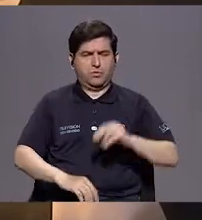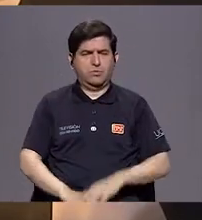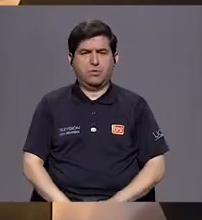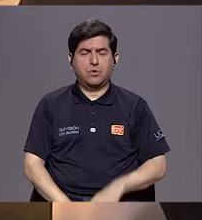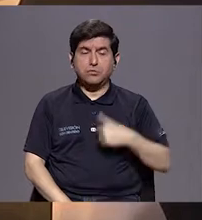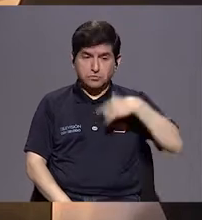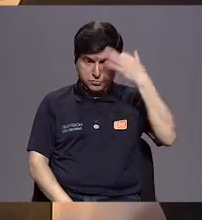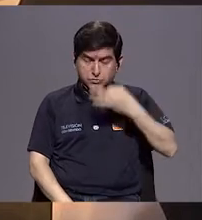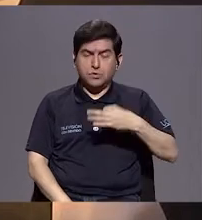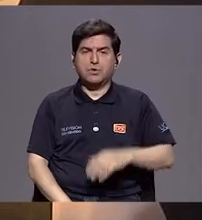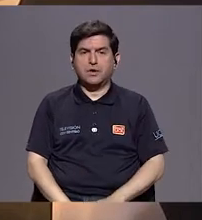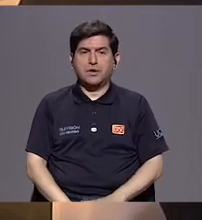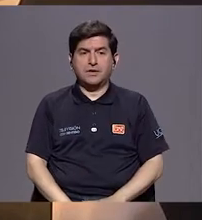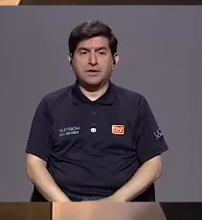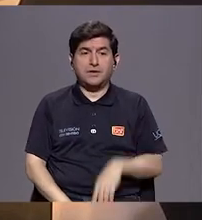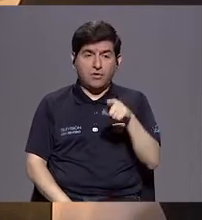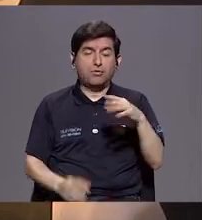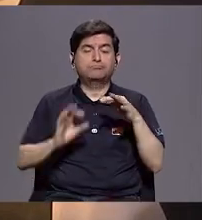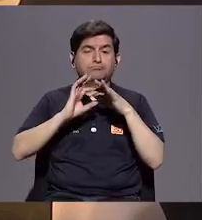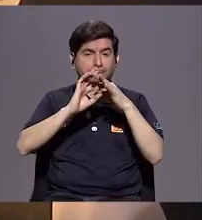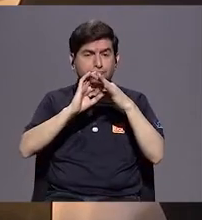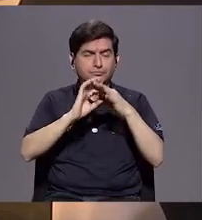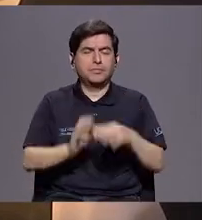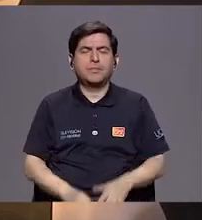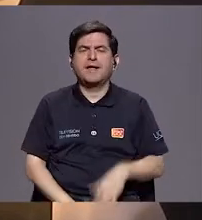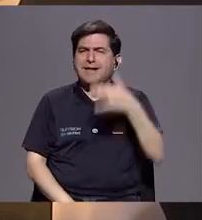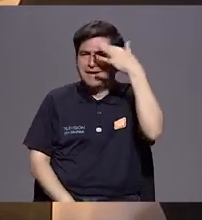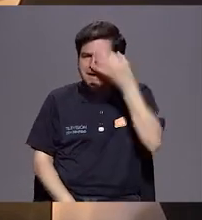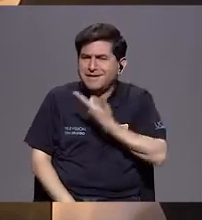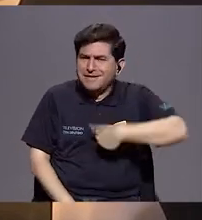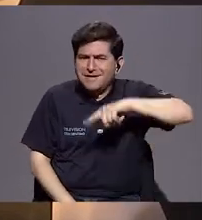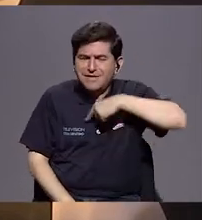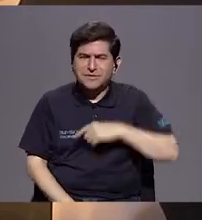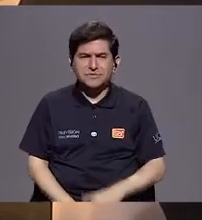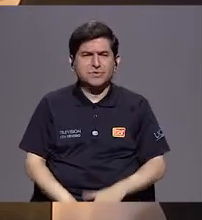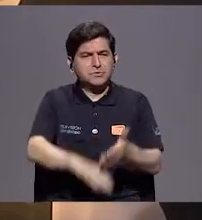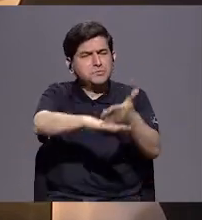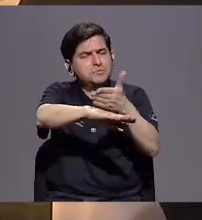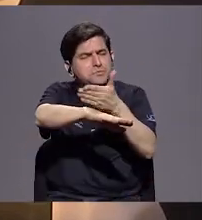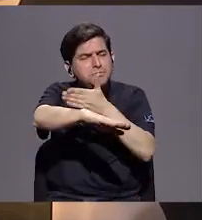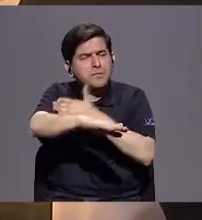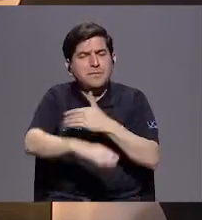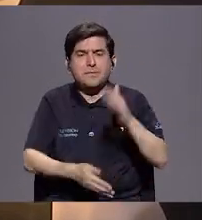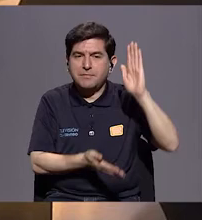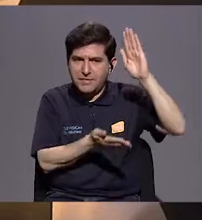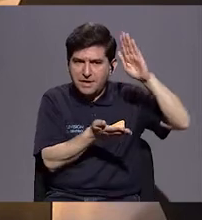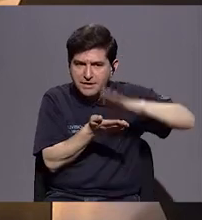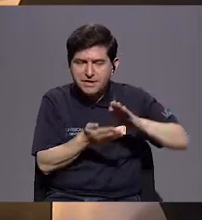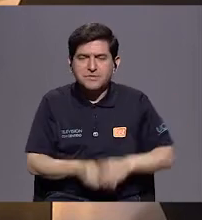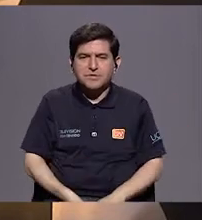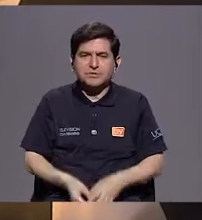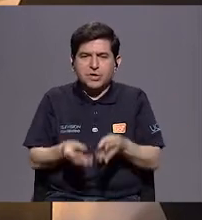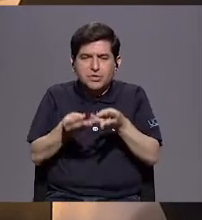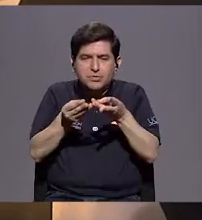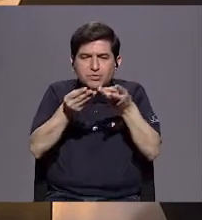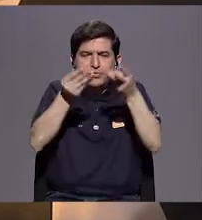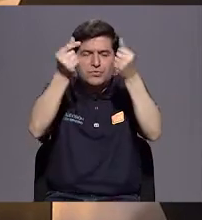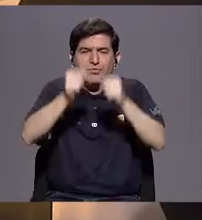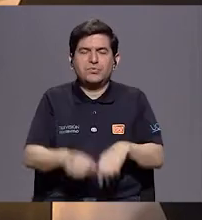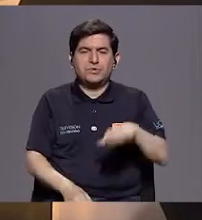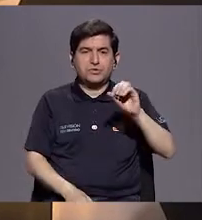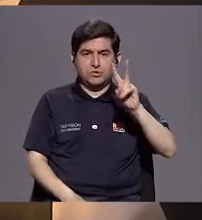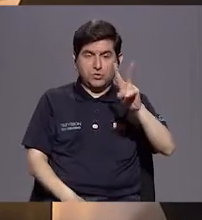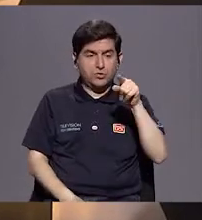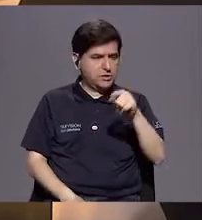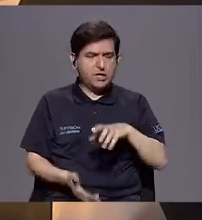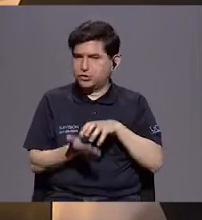que tenemos que vivir en esa armonía y apostar por mejorar para ir reduciendo las emisiones de carbono. eso nunca lo